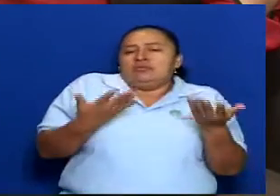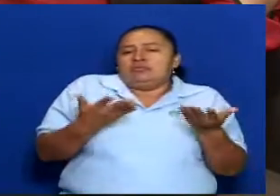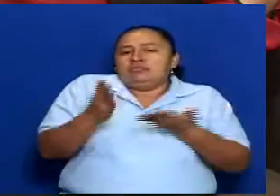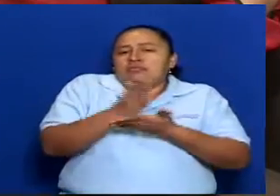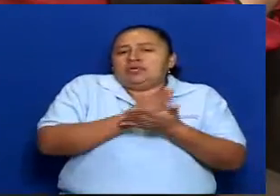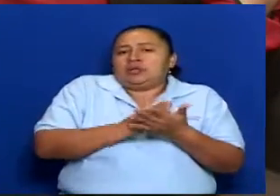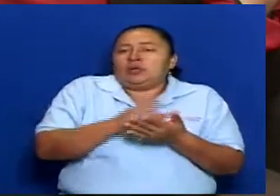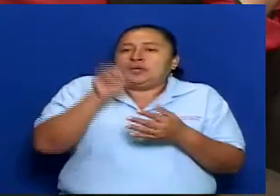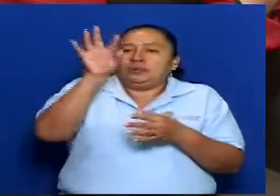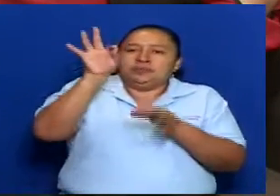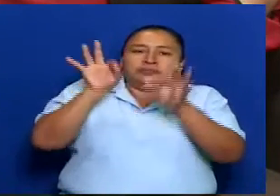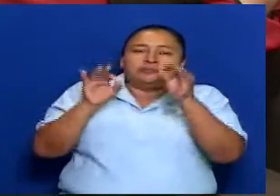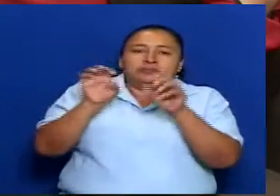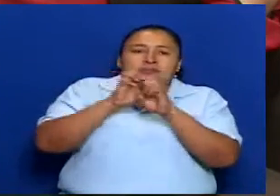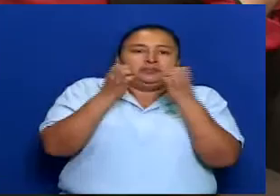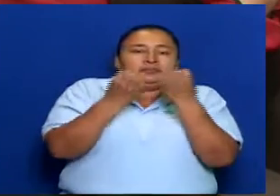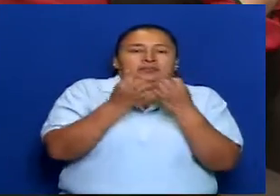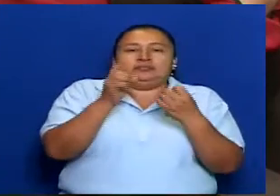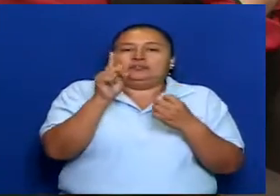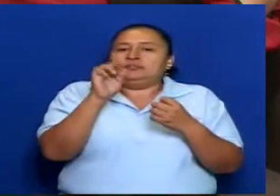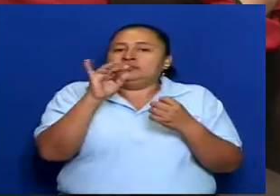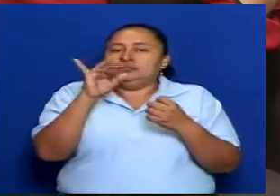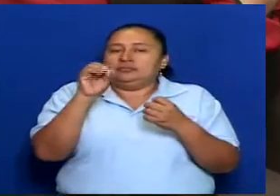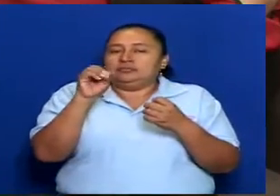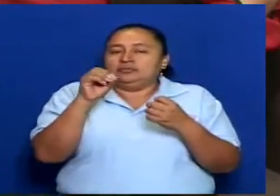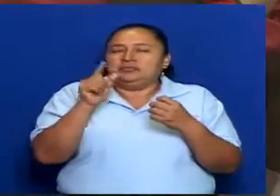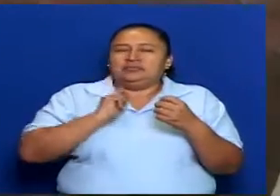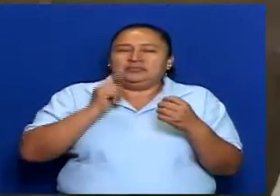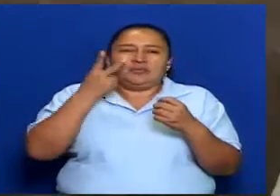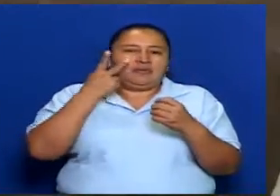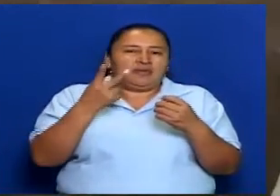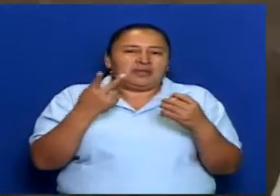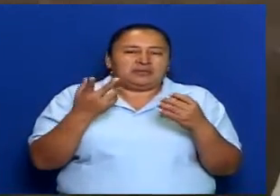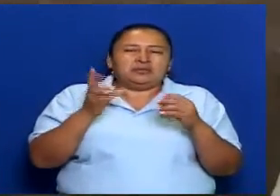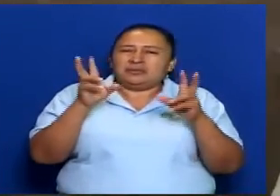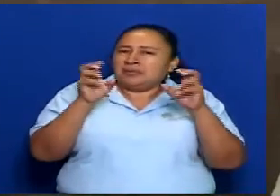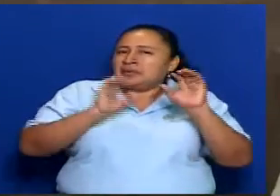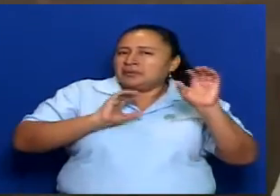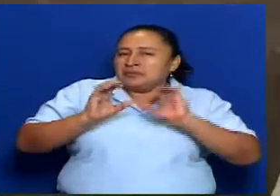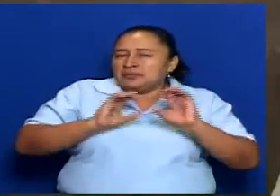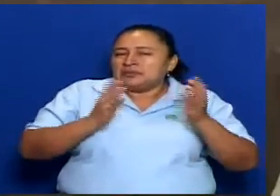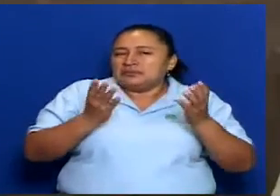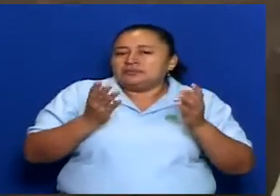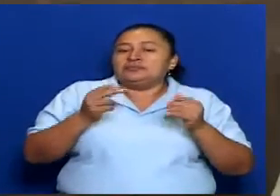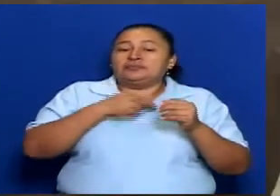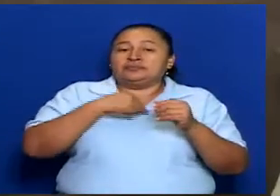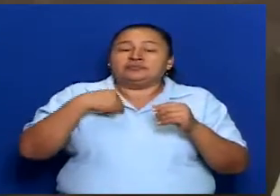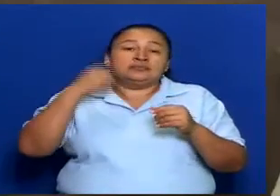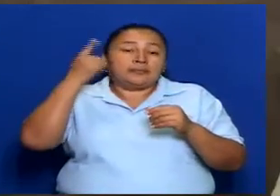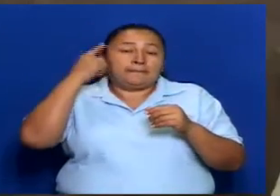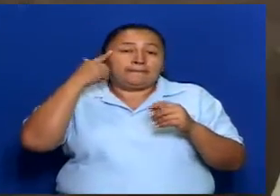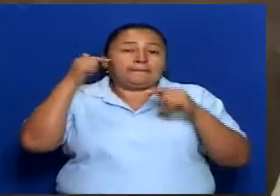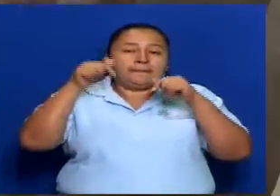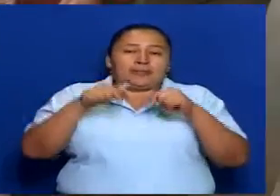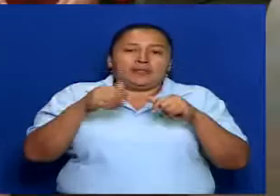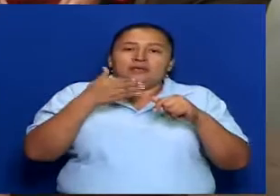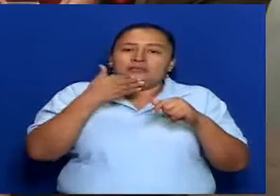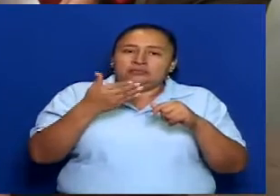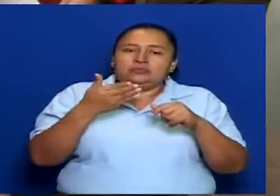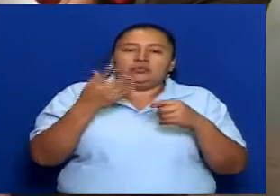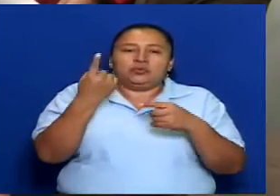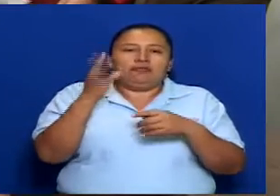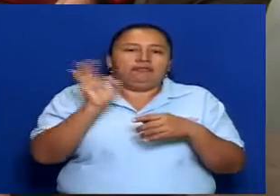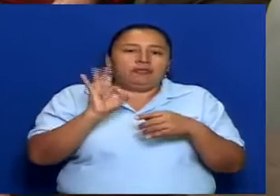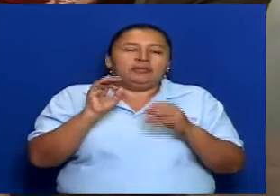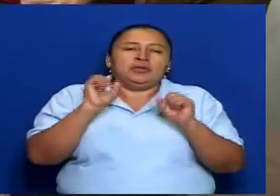del equipo técnico, creo que los que tuvieron que ver con la parte de comunicación, y nosotros pensamos que esa puede ser una de